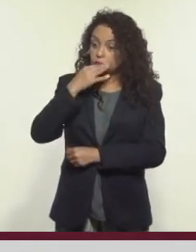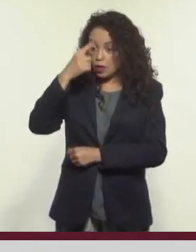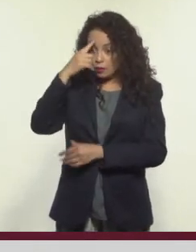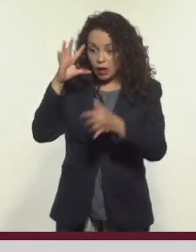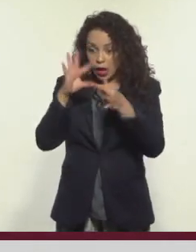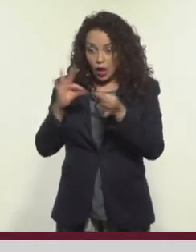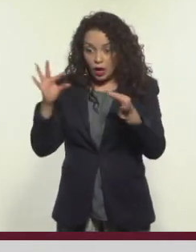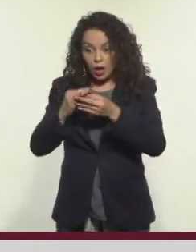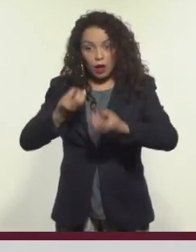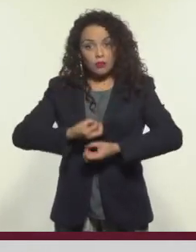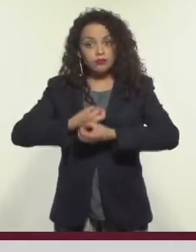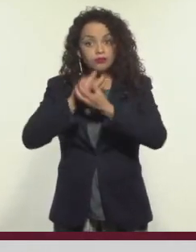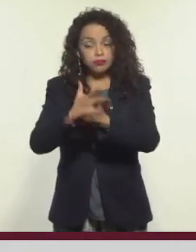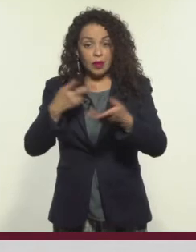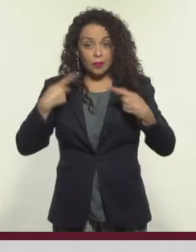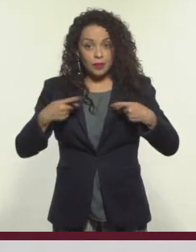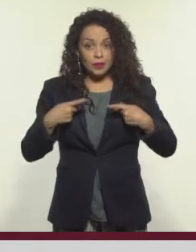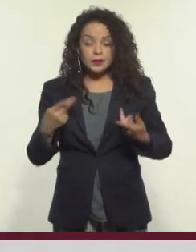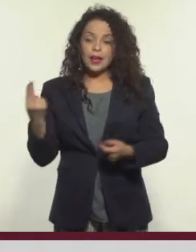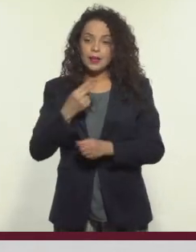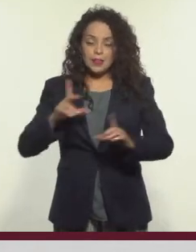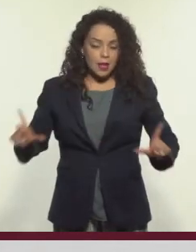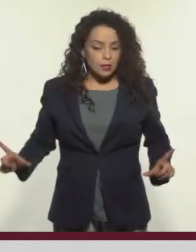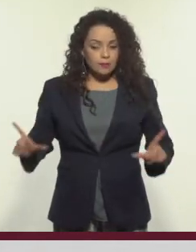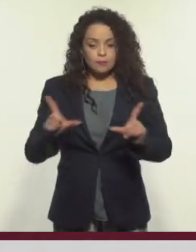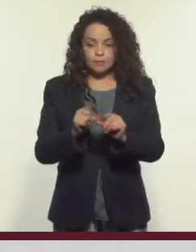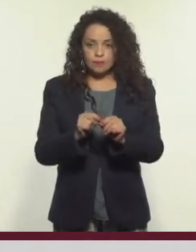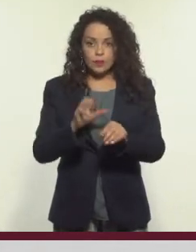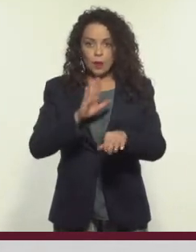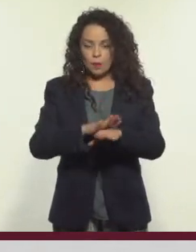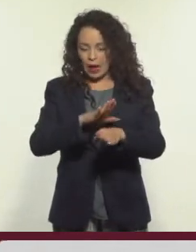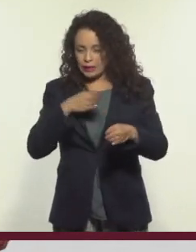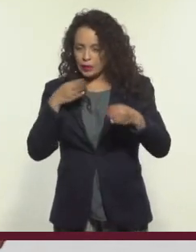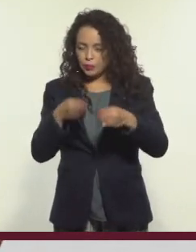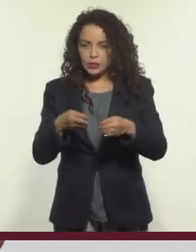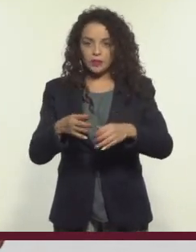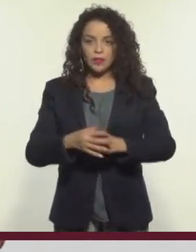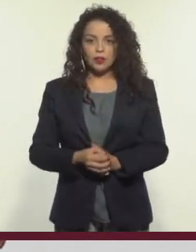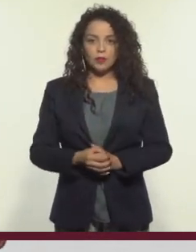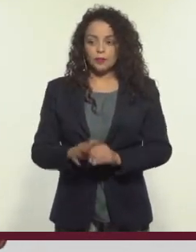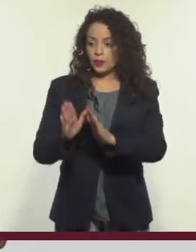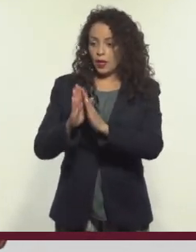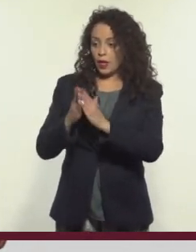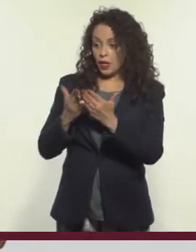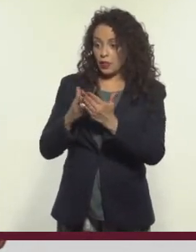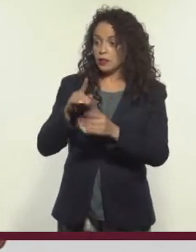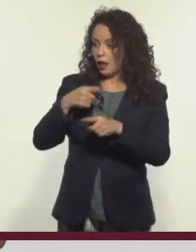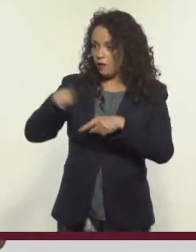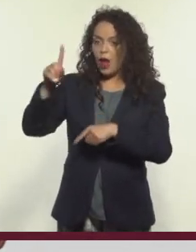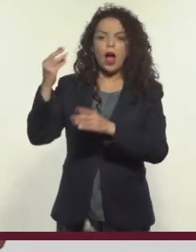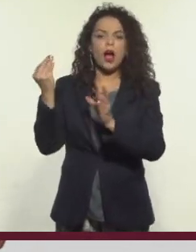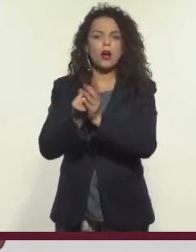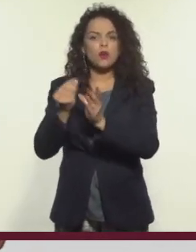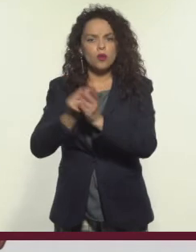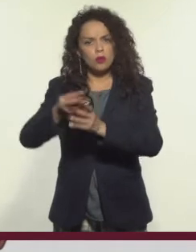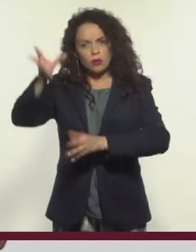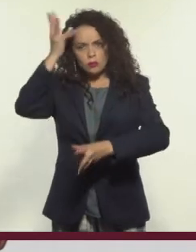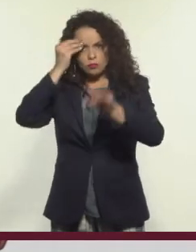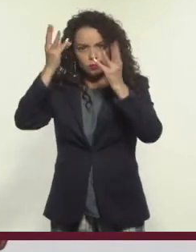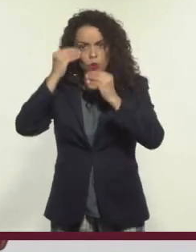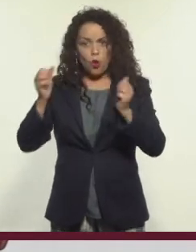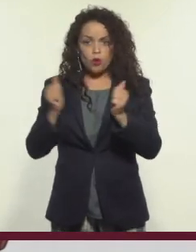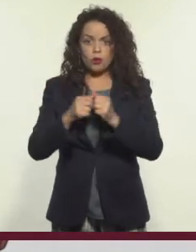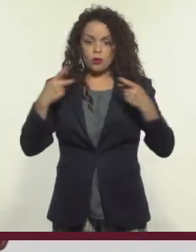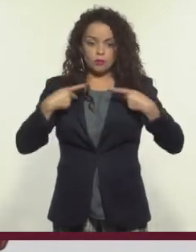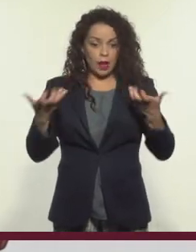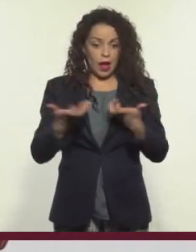10 minutos para contárselo a los lectores, debes de ser conciso. Los libros humanos asisten a capacitaciones y junto con